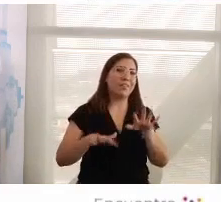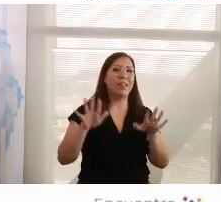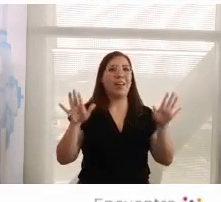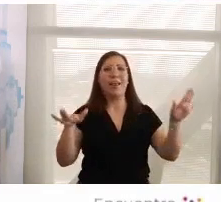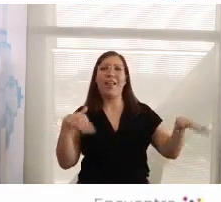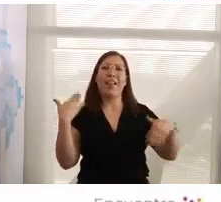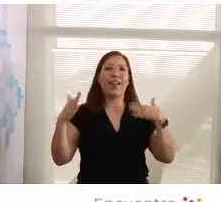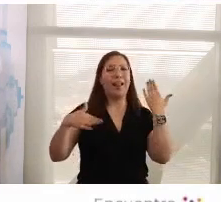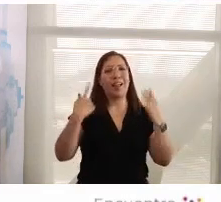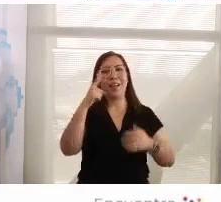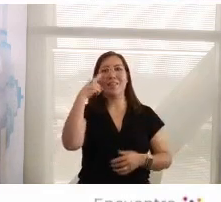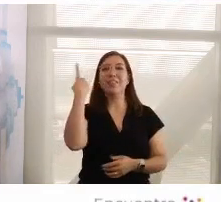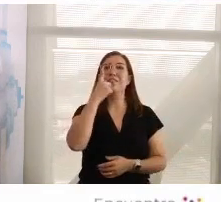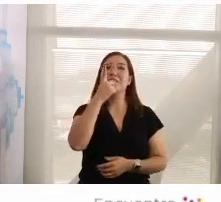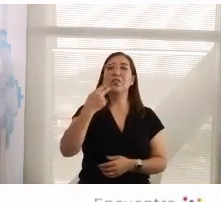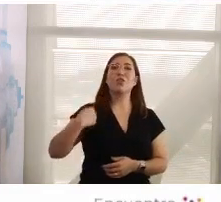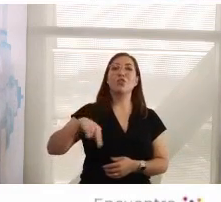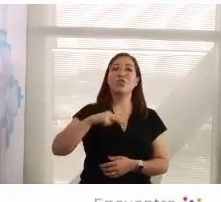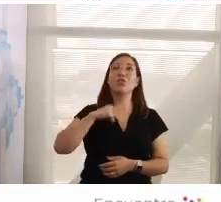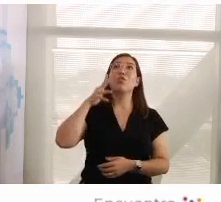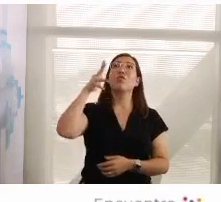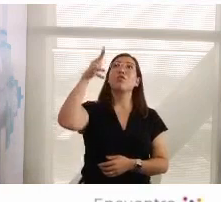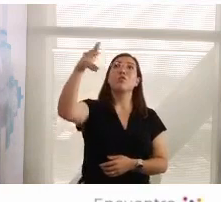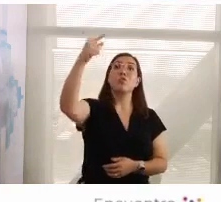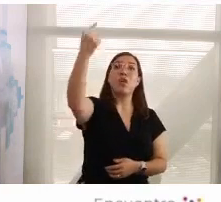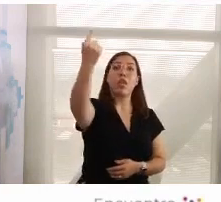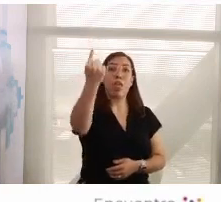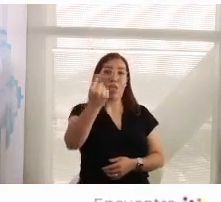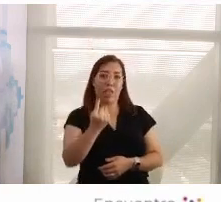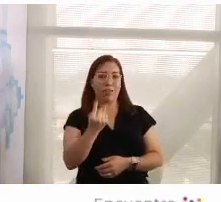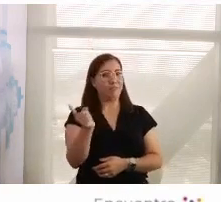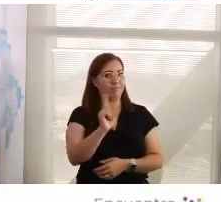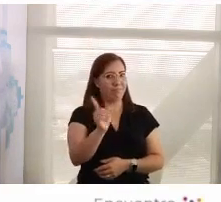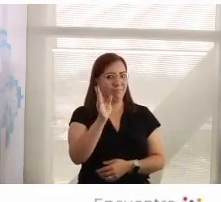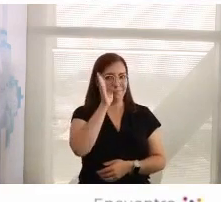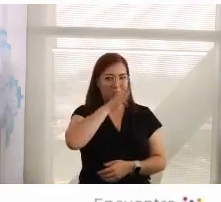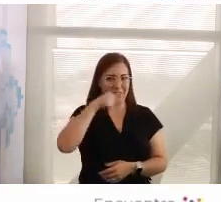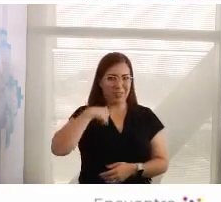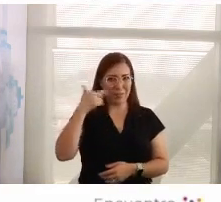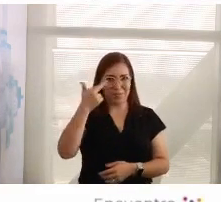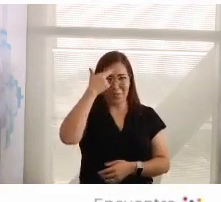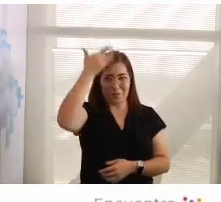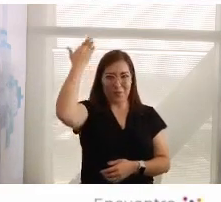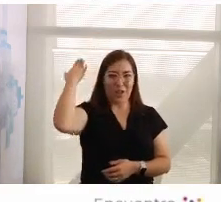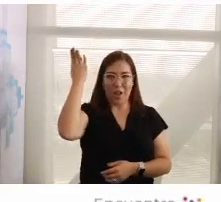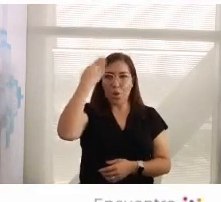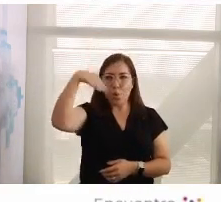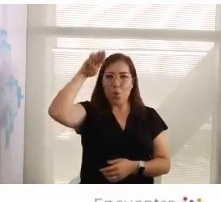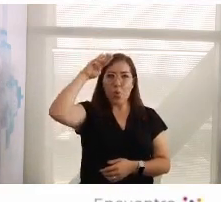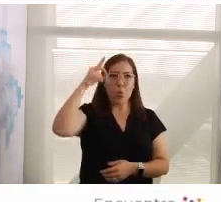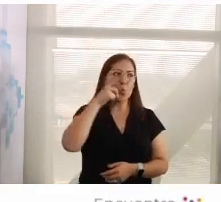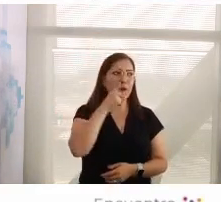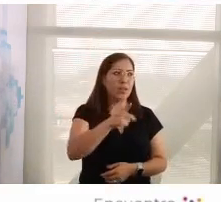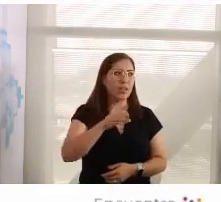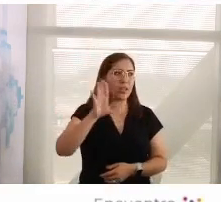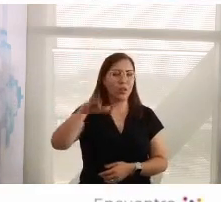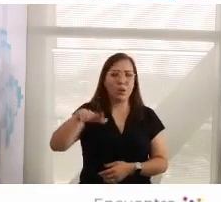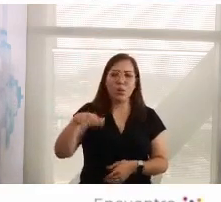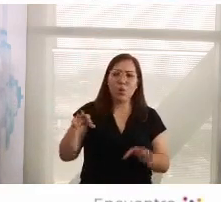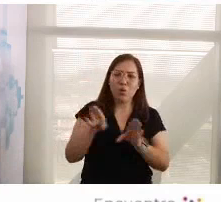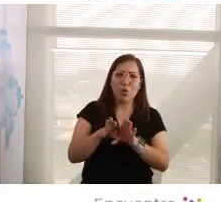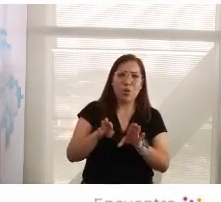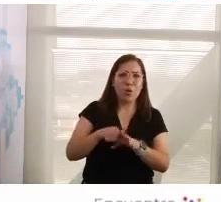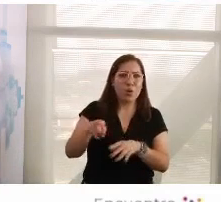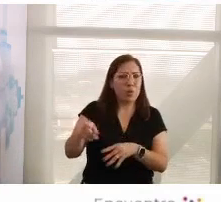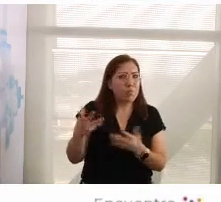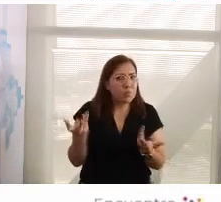decimos, nosotros venimos del futuro. Y eso es muy malo. Yo recuerdo cuando nos hablaban de Cuba y todo el mundo decía jamás vamos a llegar a Cuba, no hemos llegado a